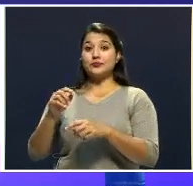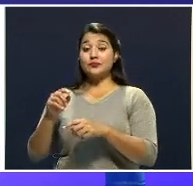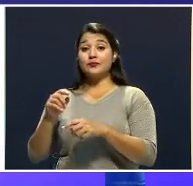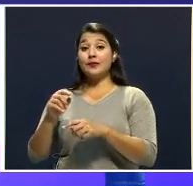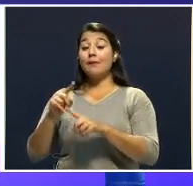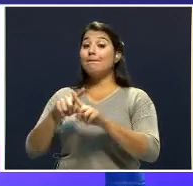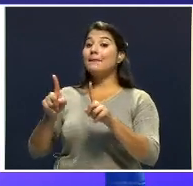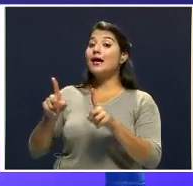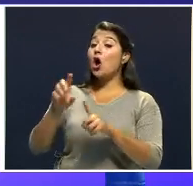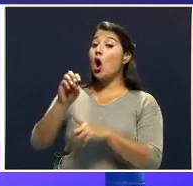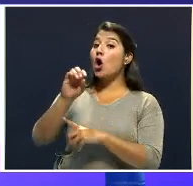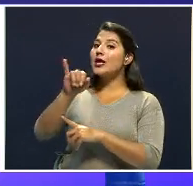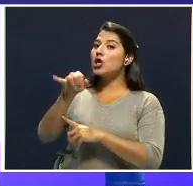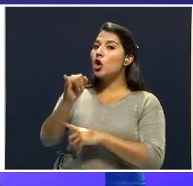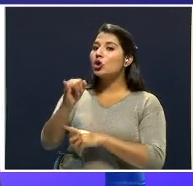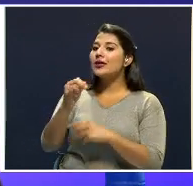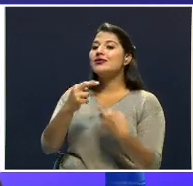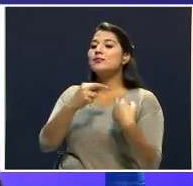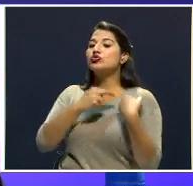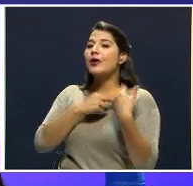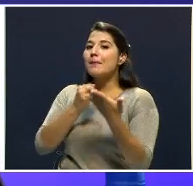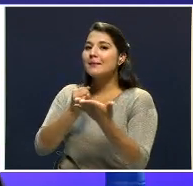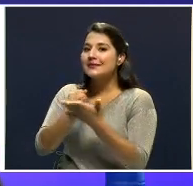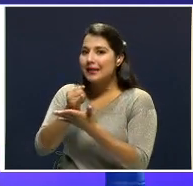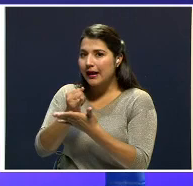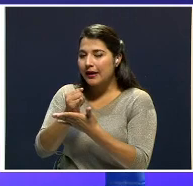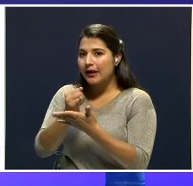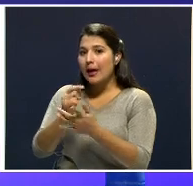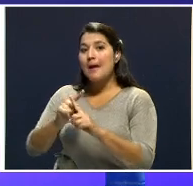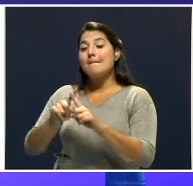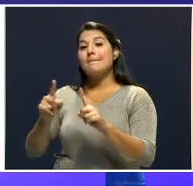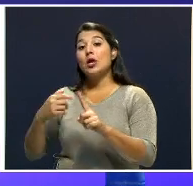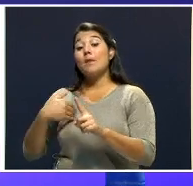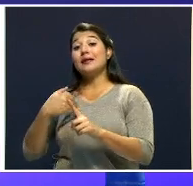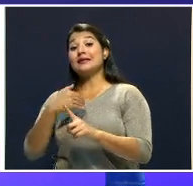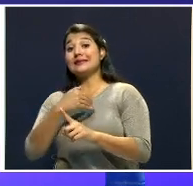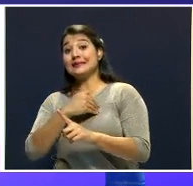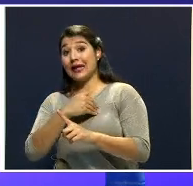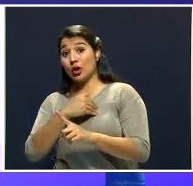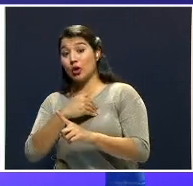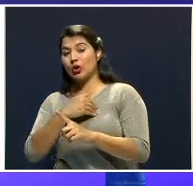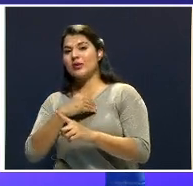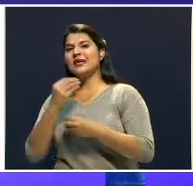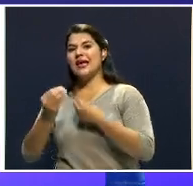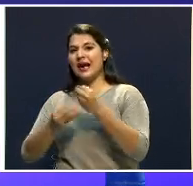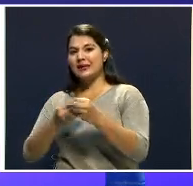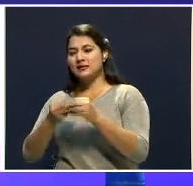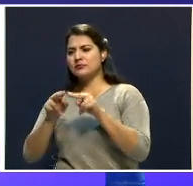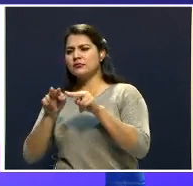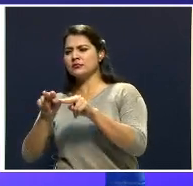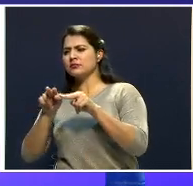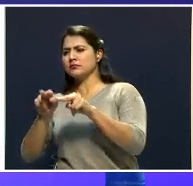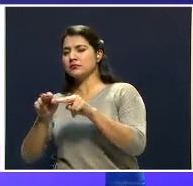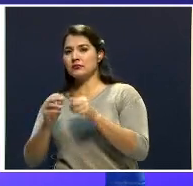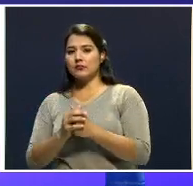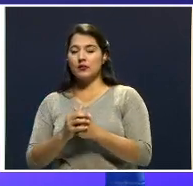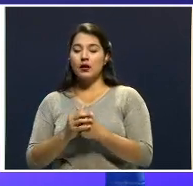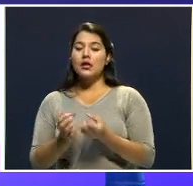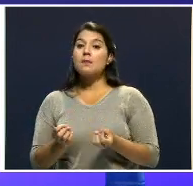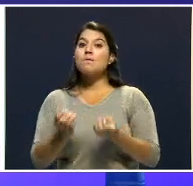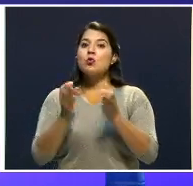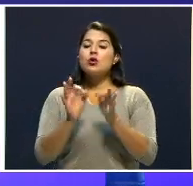es el OIJ. Claro, claro. Y esto es lo esencial, es fundamental